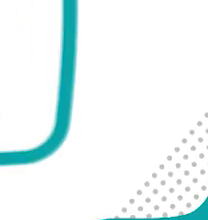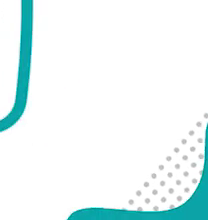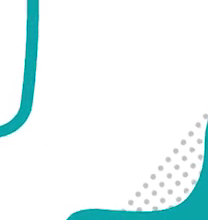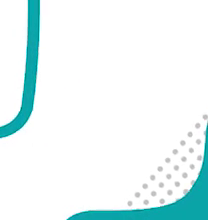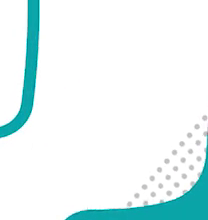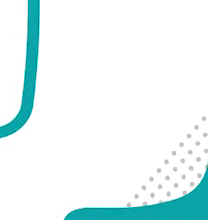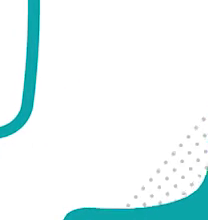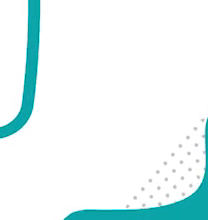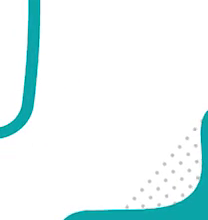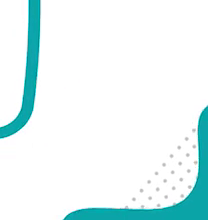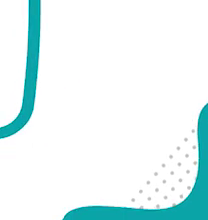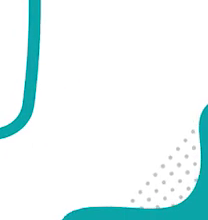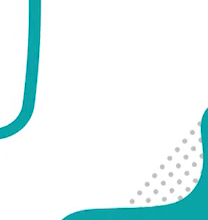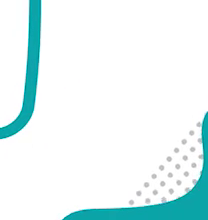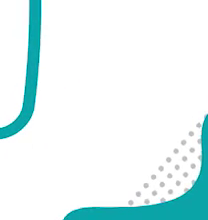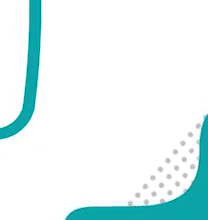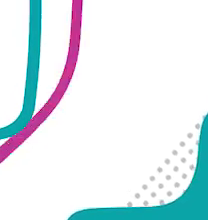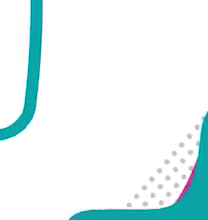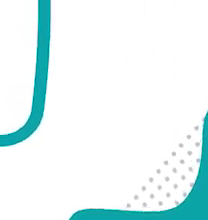Welcome